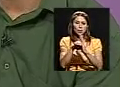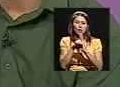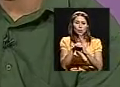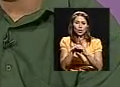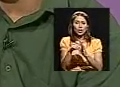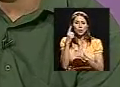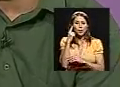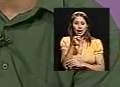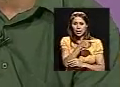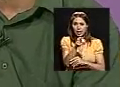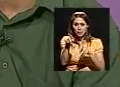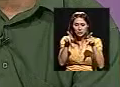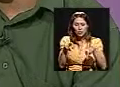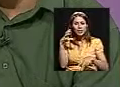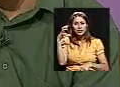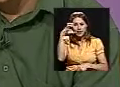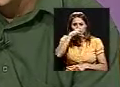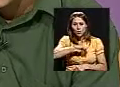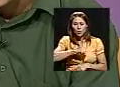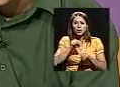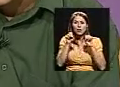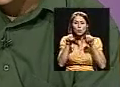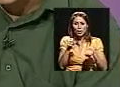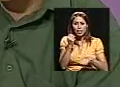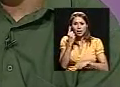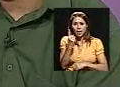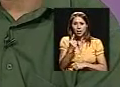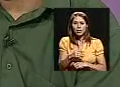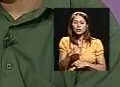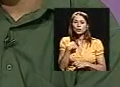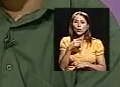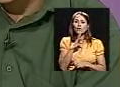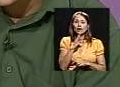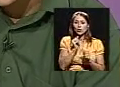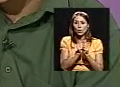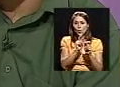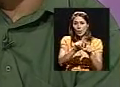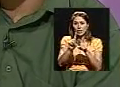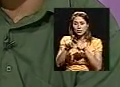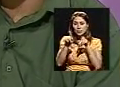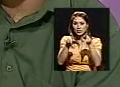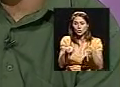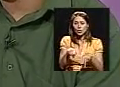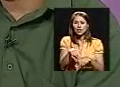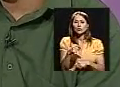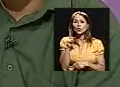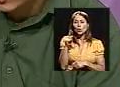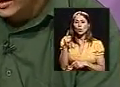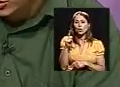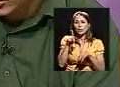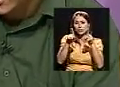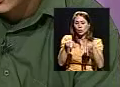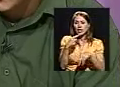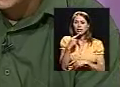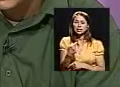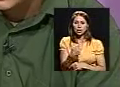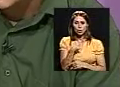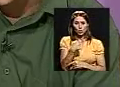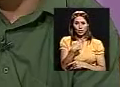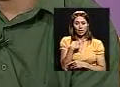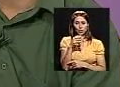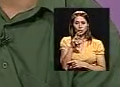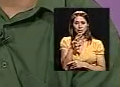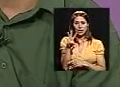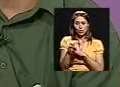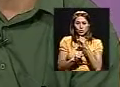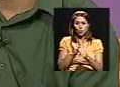para que la población sepa y pueda aclarar de alguna forma. Converse con varias personas, ellos nos dicen, tengo 64 años, me